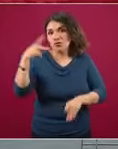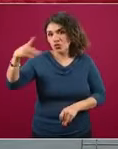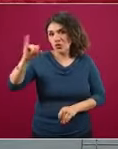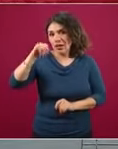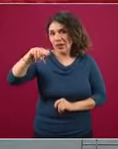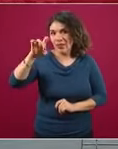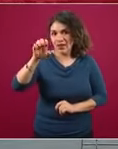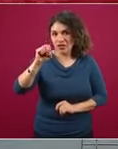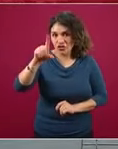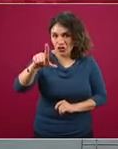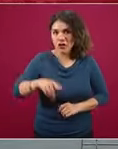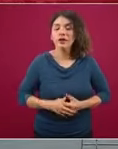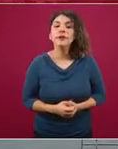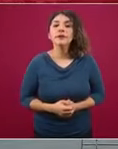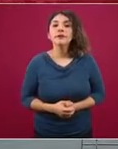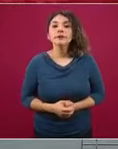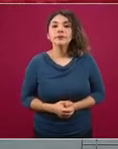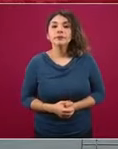La siguiente, por favor.